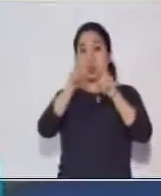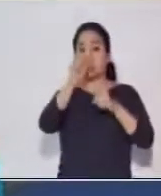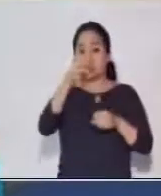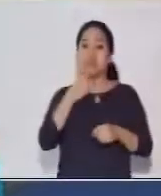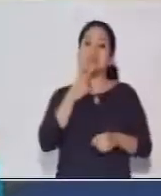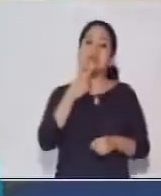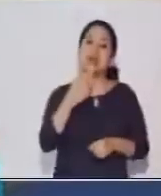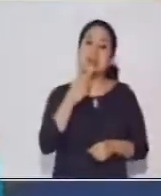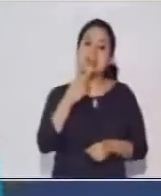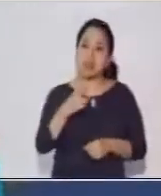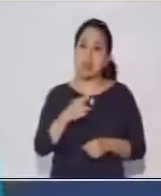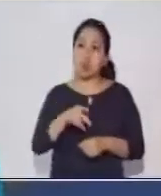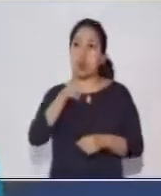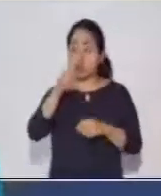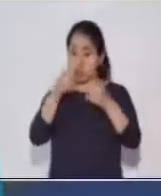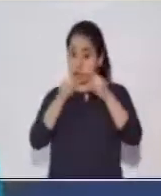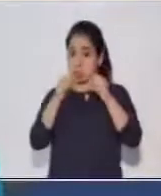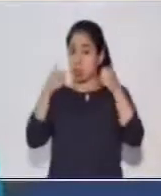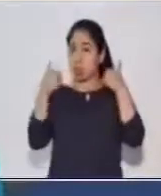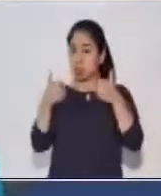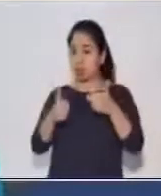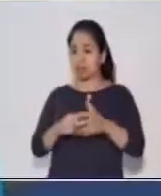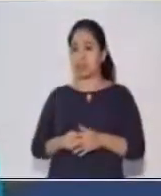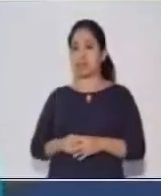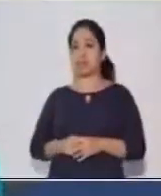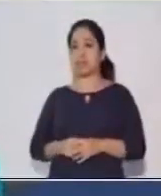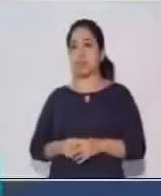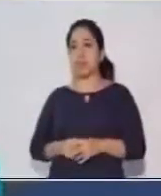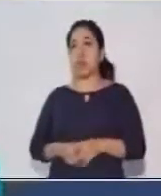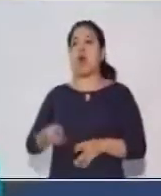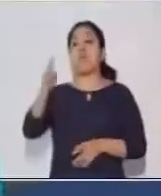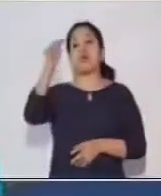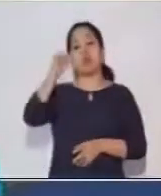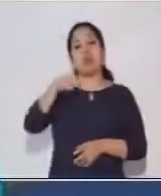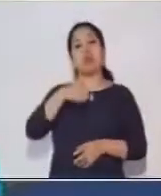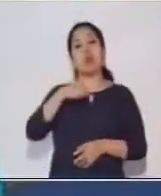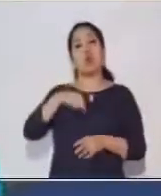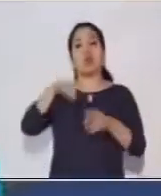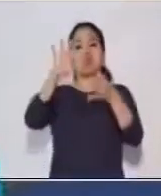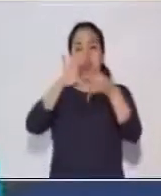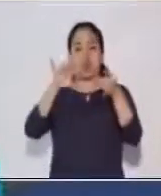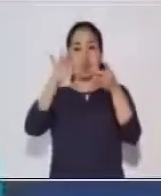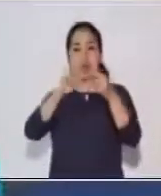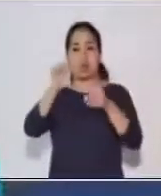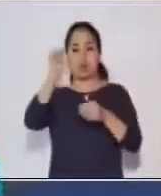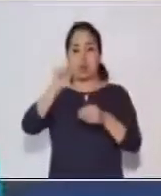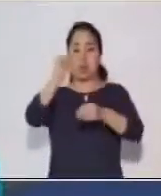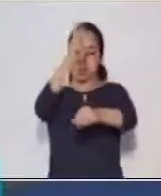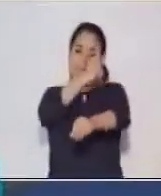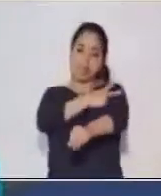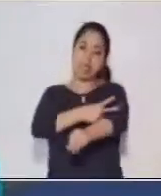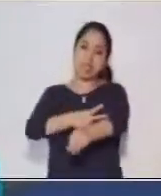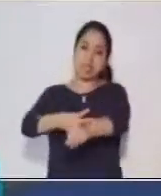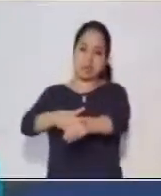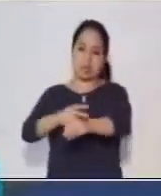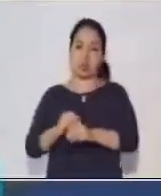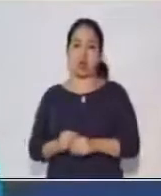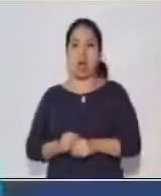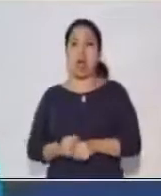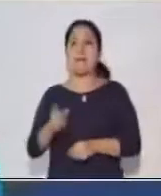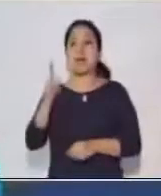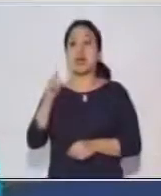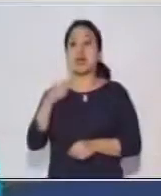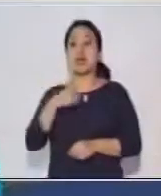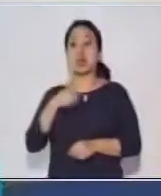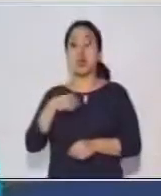respondiendo. Lo están haciendo muy bien. Bueno, pues ahora yo les voy a contar una pequeña historia. Pero para eso yo